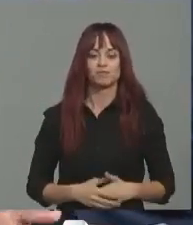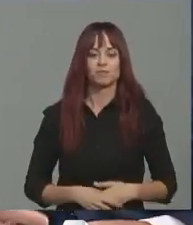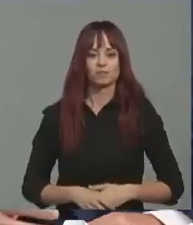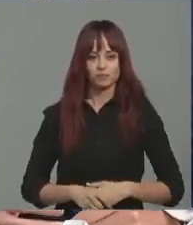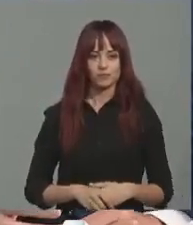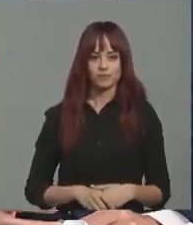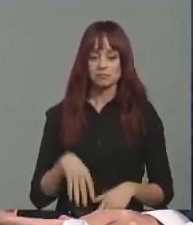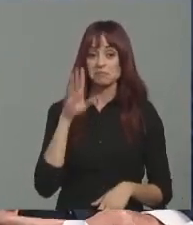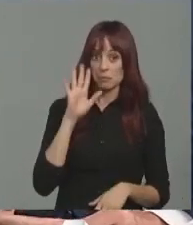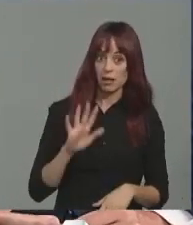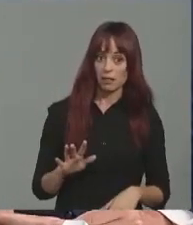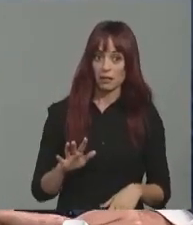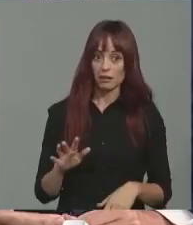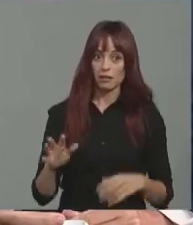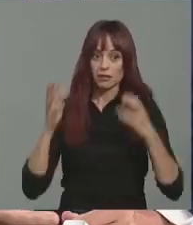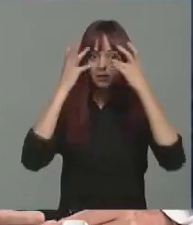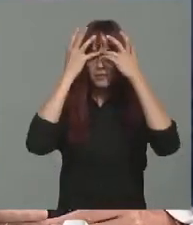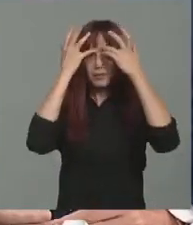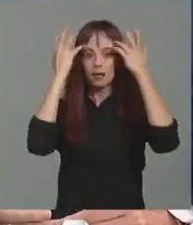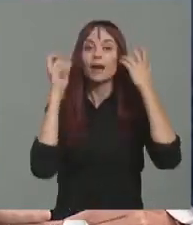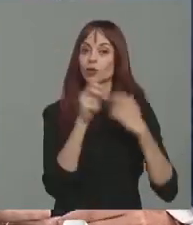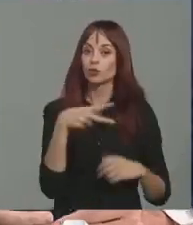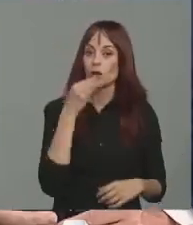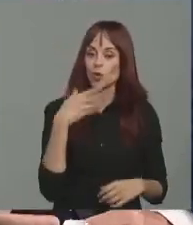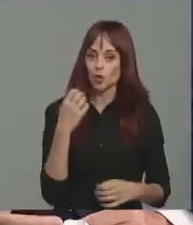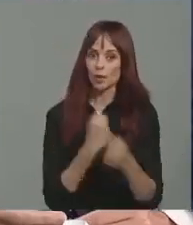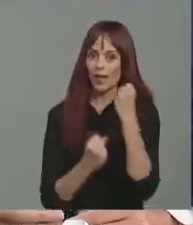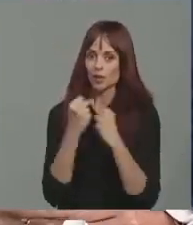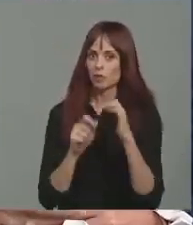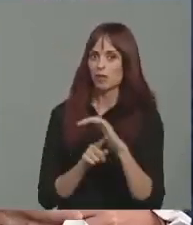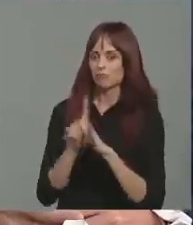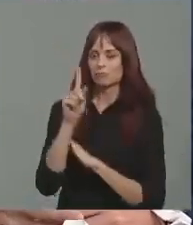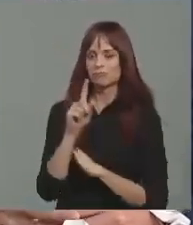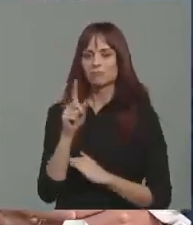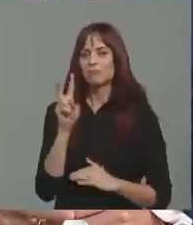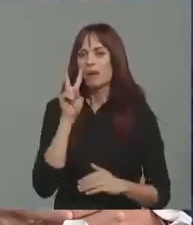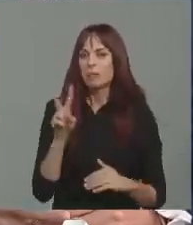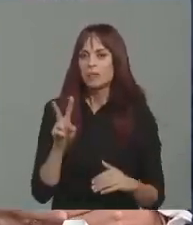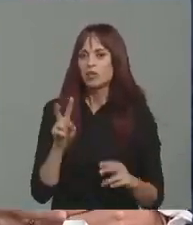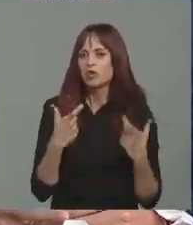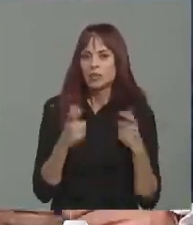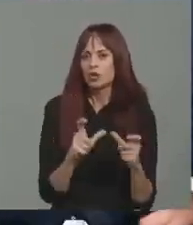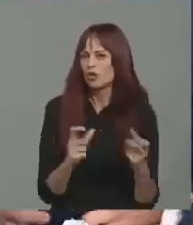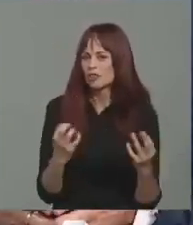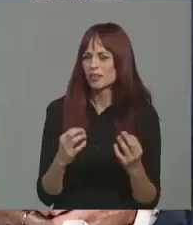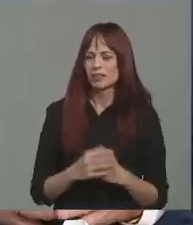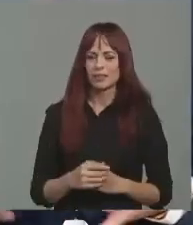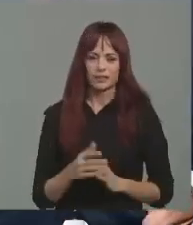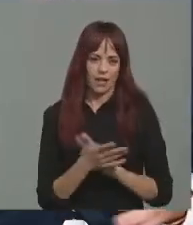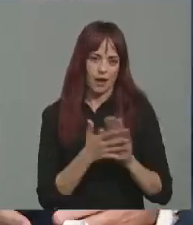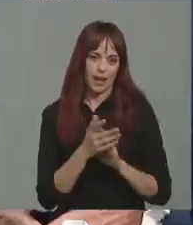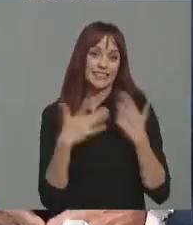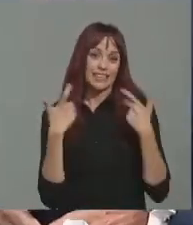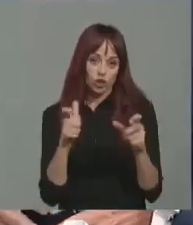que al parecer puede dar buen resultado a la economía regional. Me gustaría saber qué es lo que han visto en ese sector. Bueno, estamos hablando del sector de